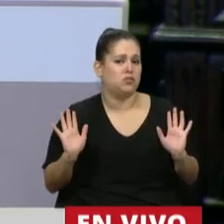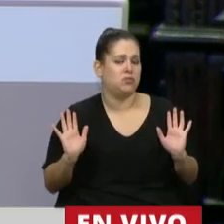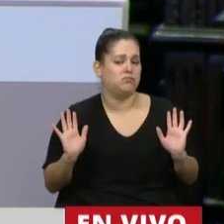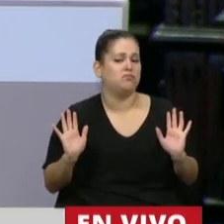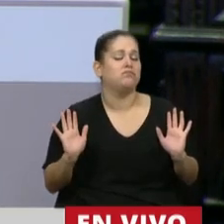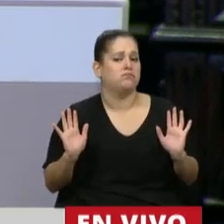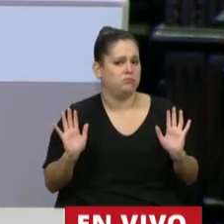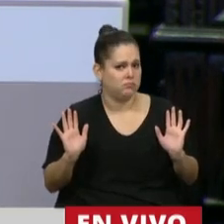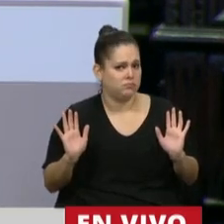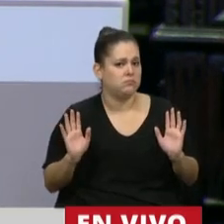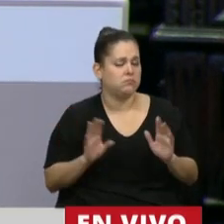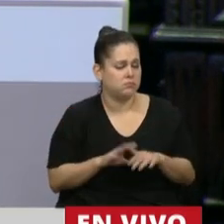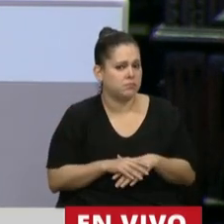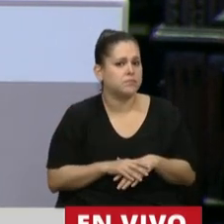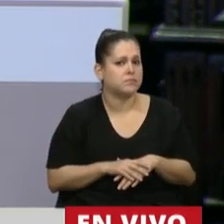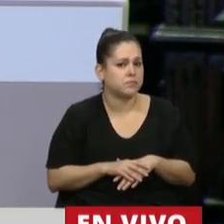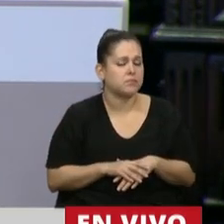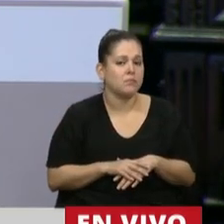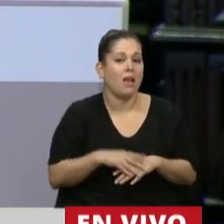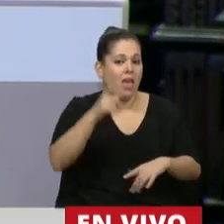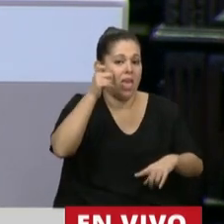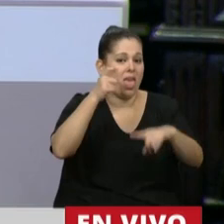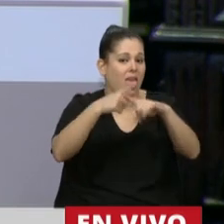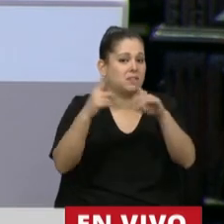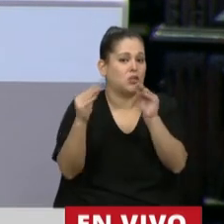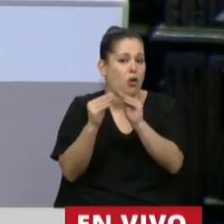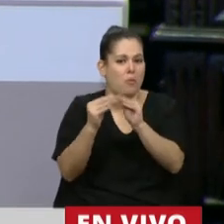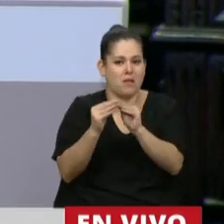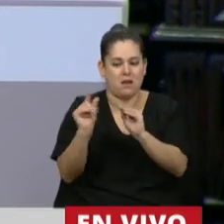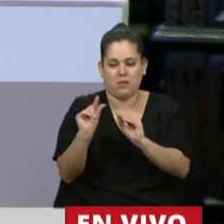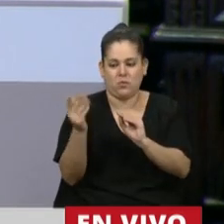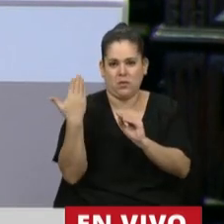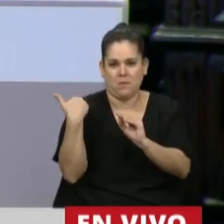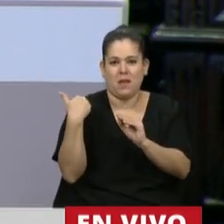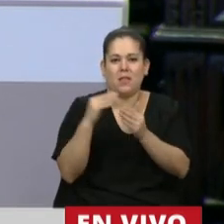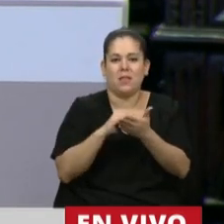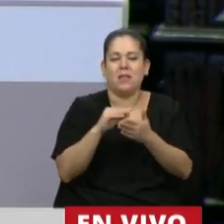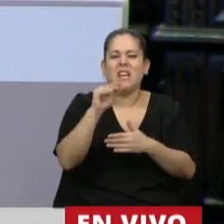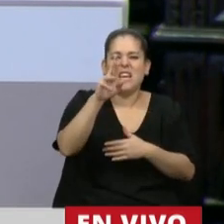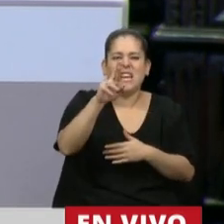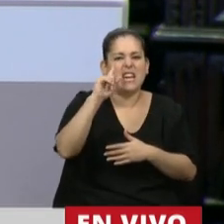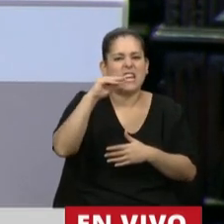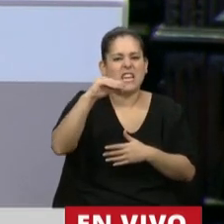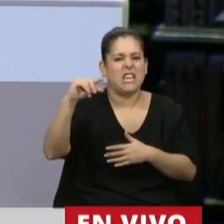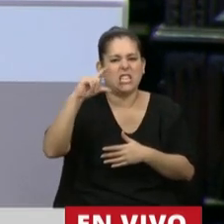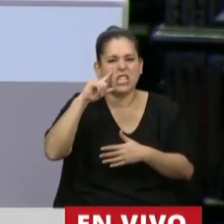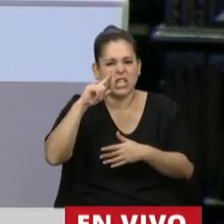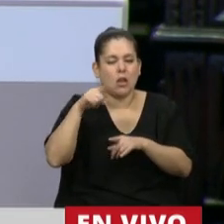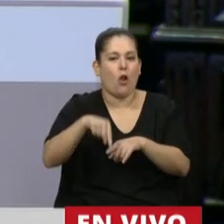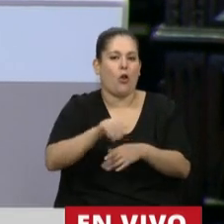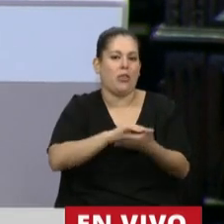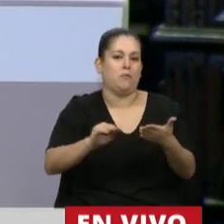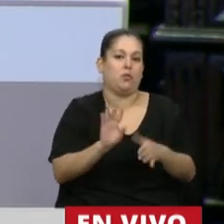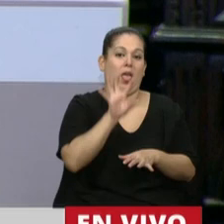Y sin ir más lejos, nuestra ex compañera hasta hace un tiempo, Nadia Ricci, hoy diputada provincial,